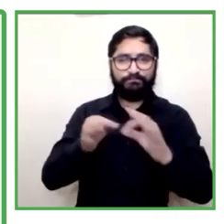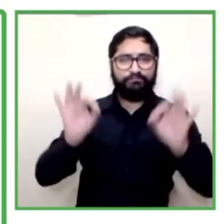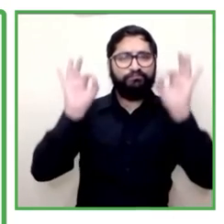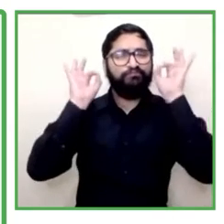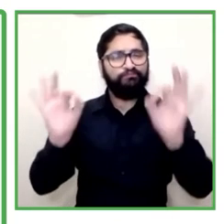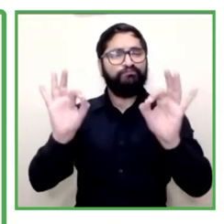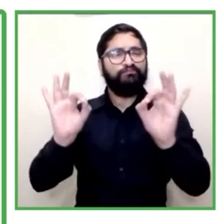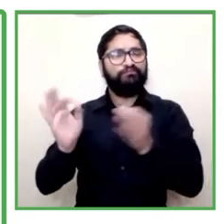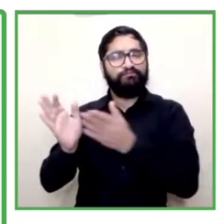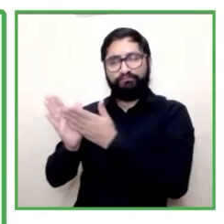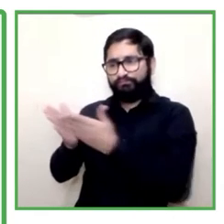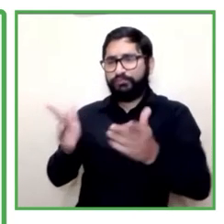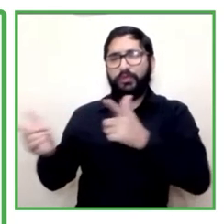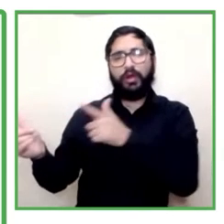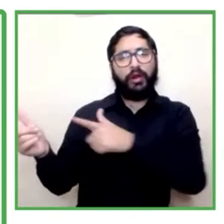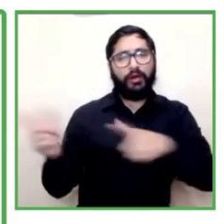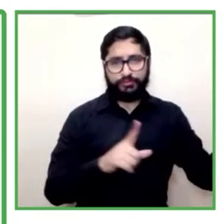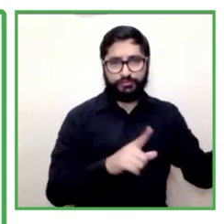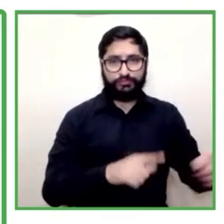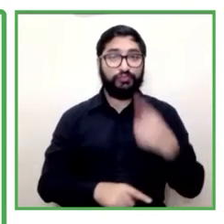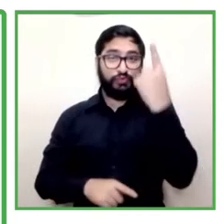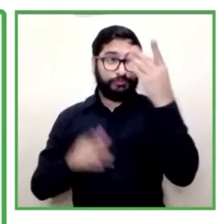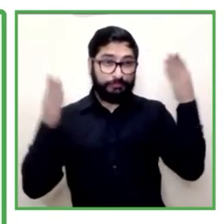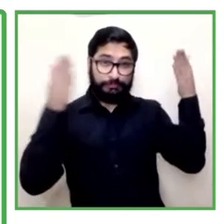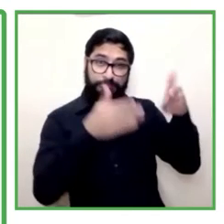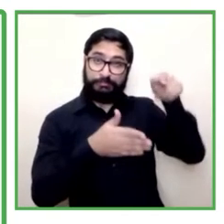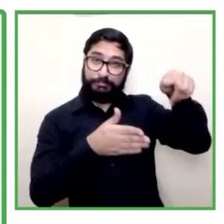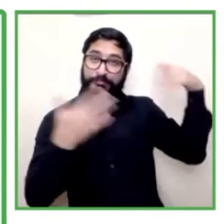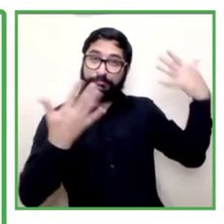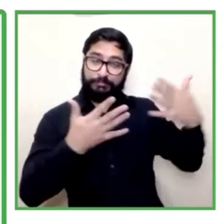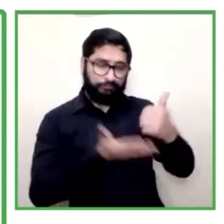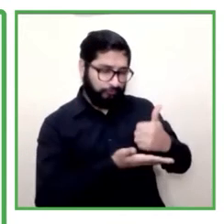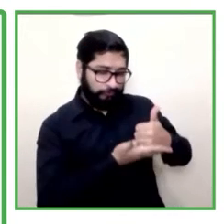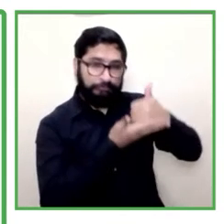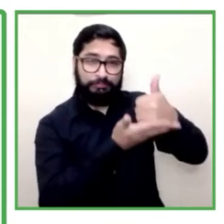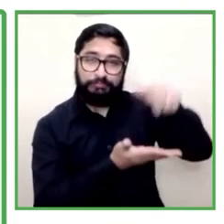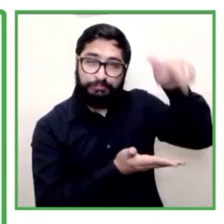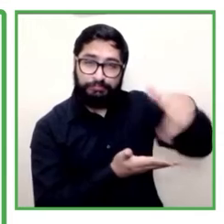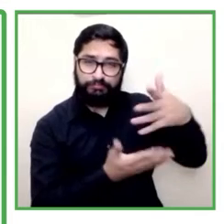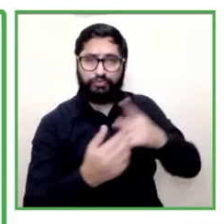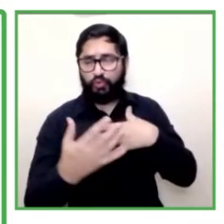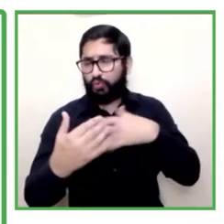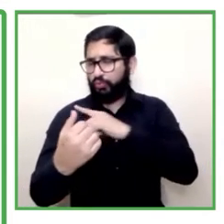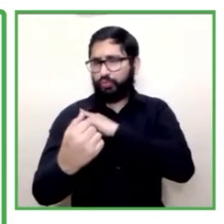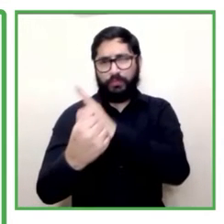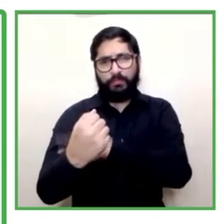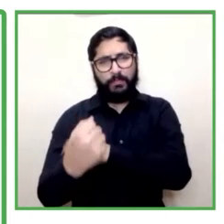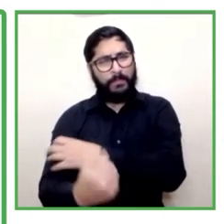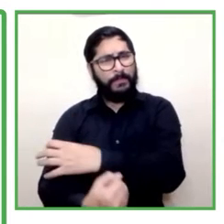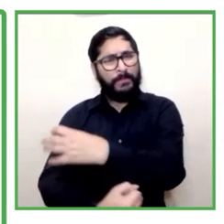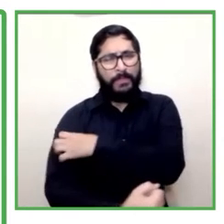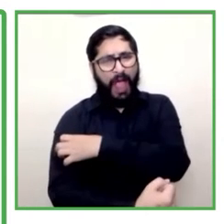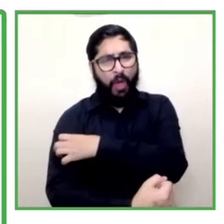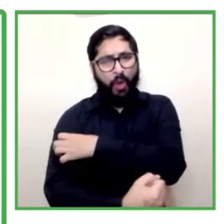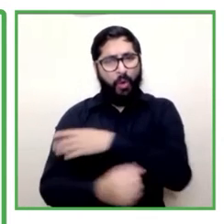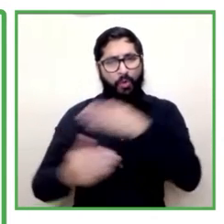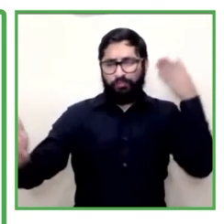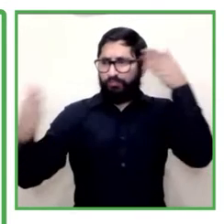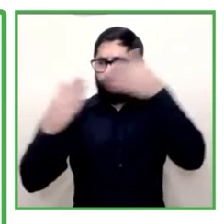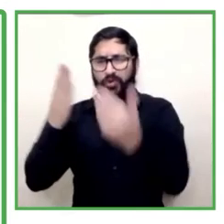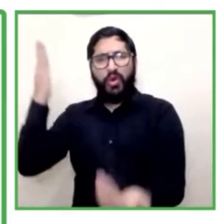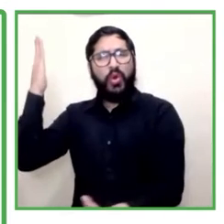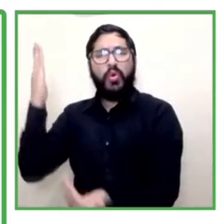son las características de una cooperativa? Fuerza productiva, que es una nueva forma de empresa, porque es